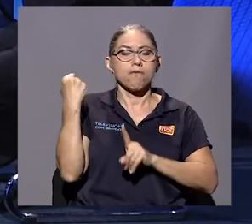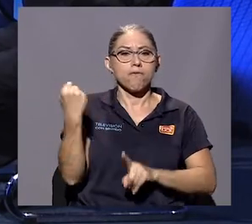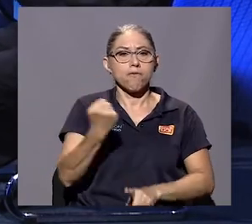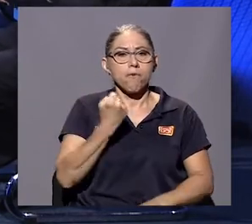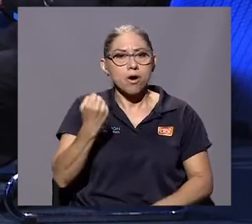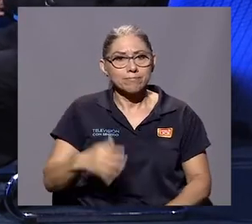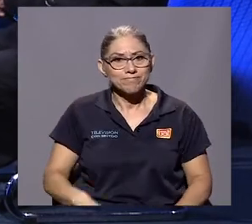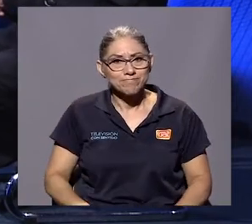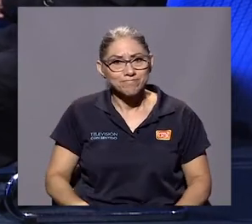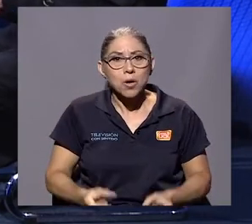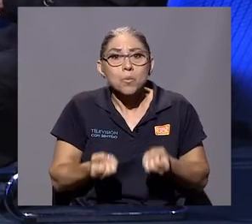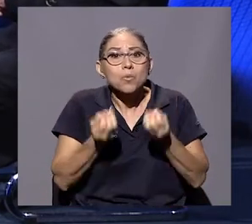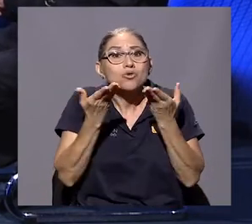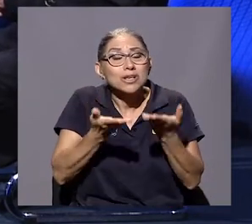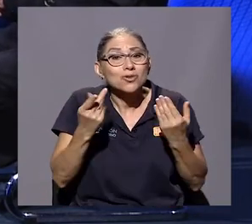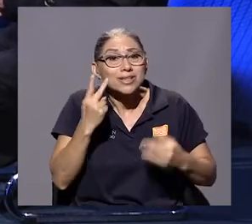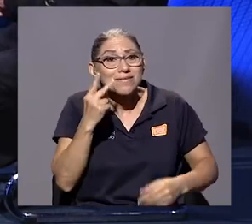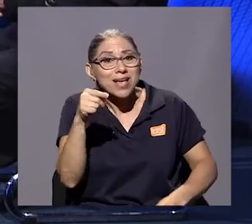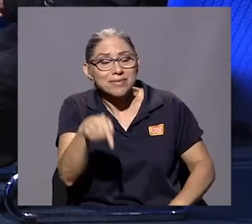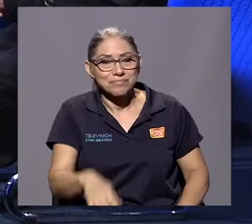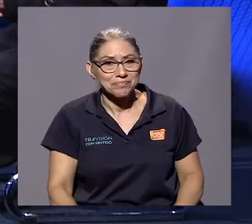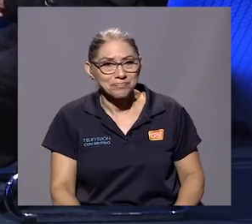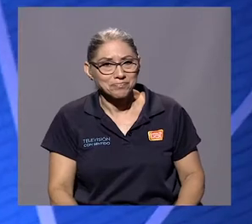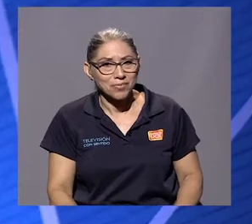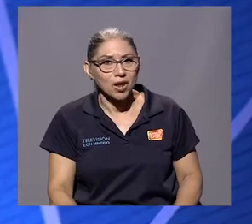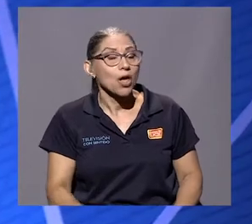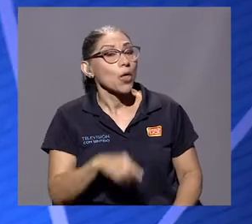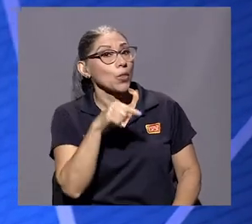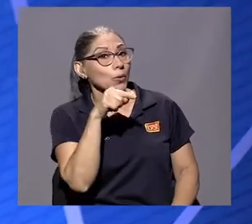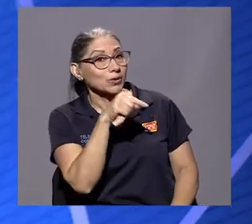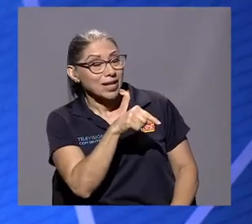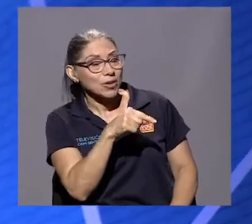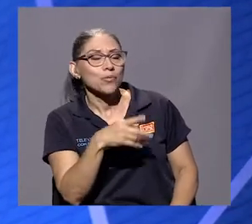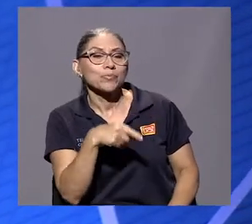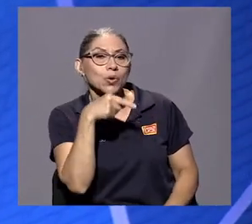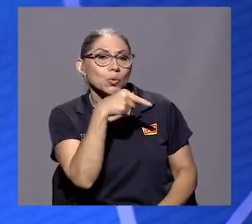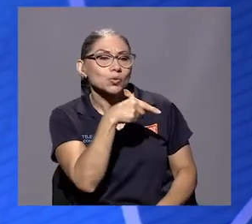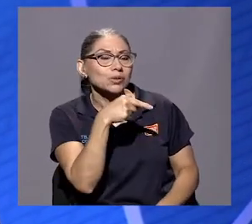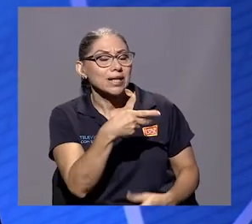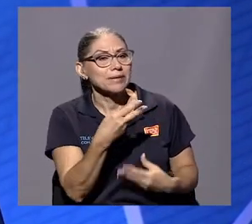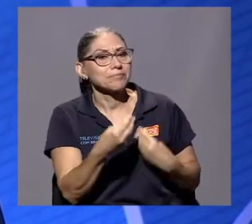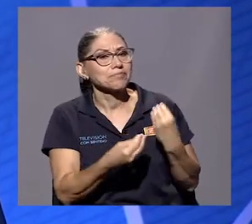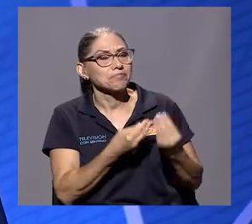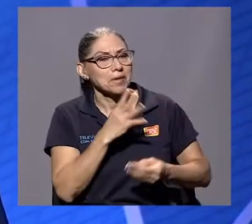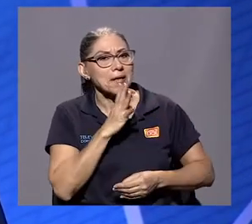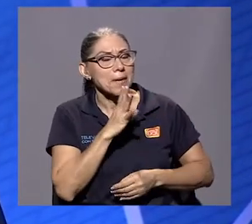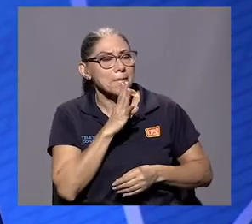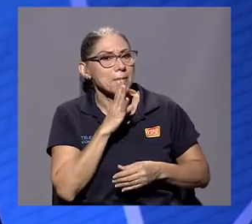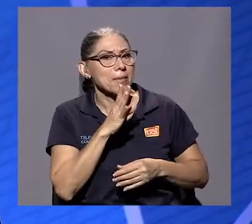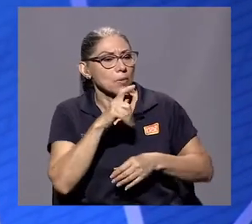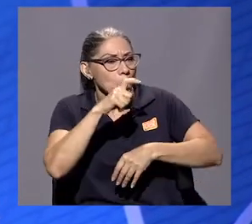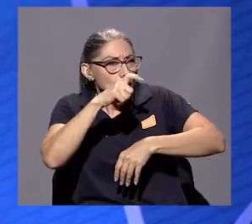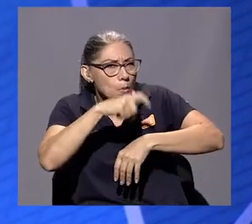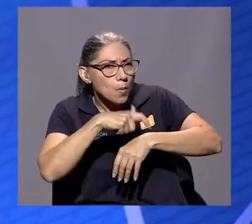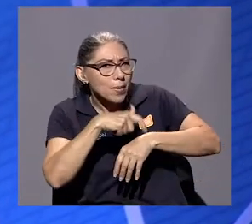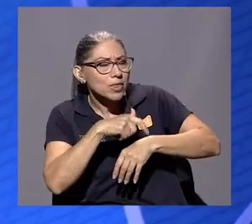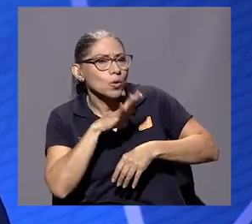de lo que encontré. Don Sergio, quiero quedarme con esa pausa que usted hace, que es una medida de